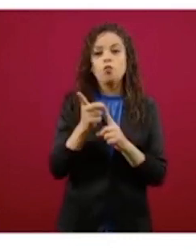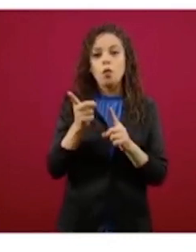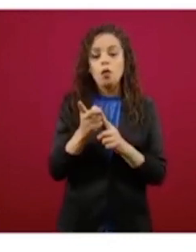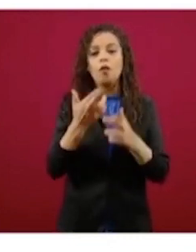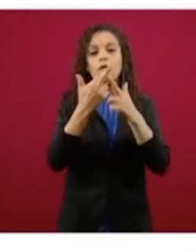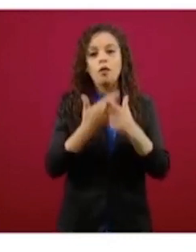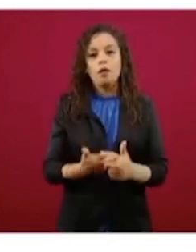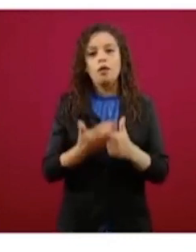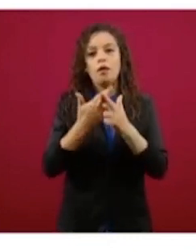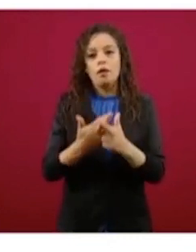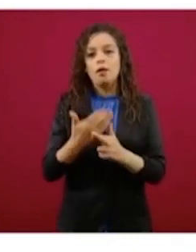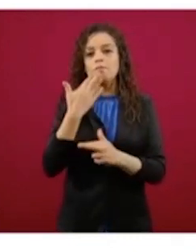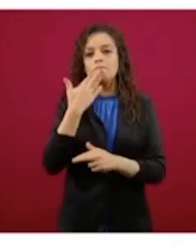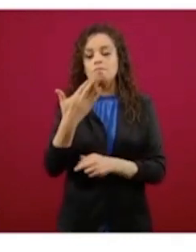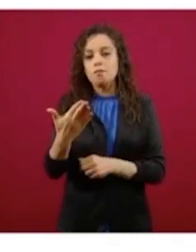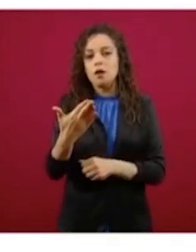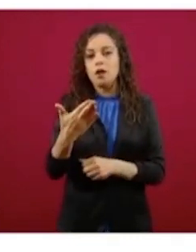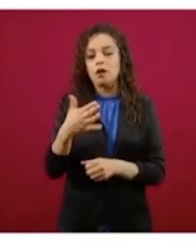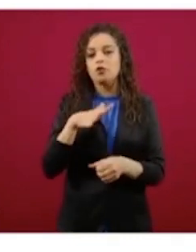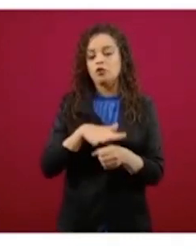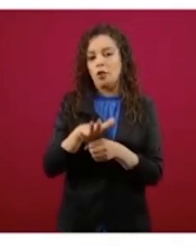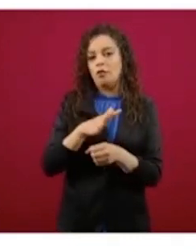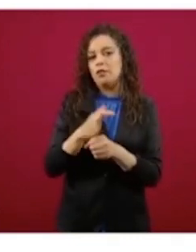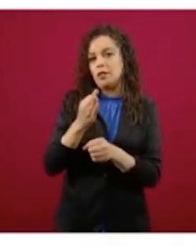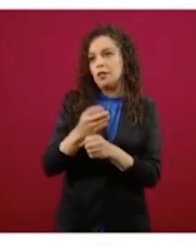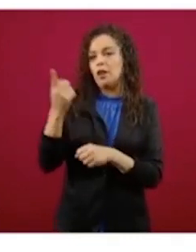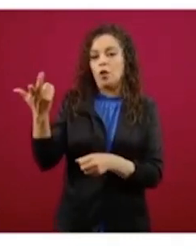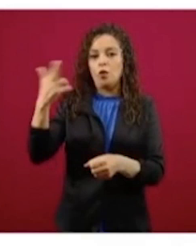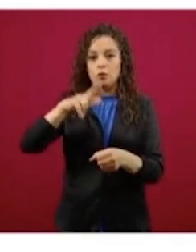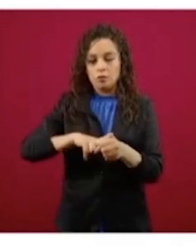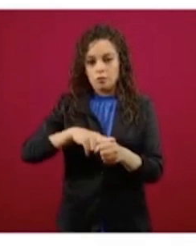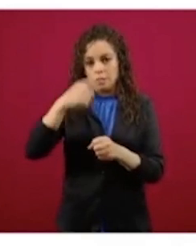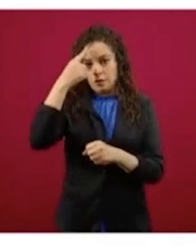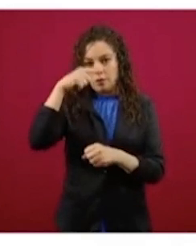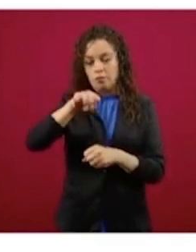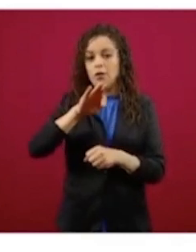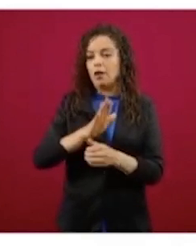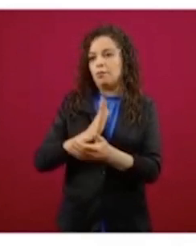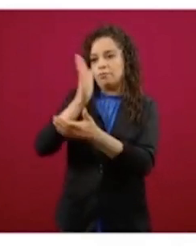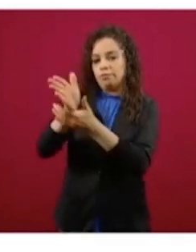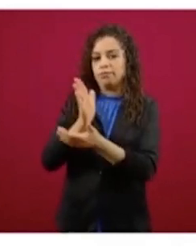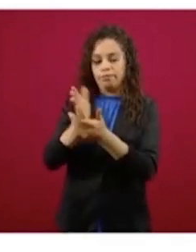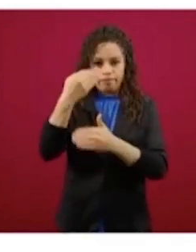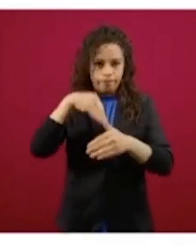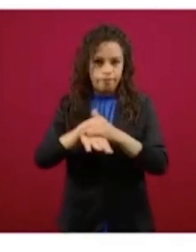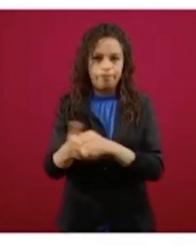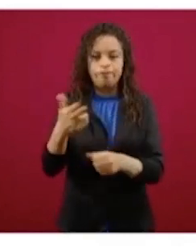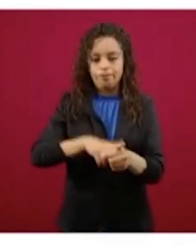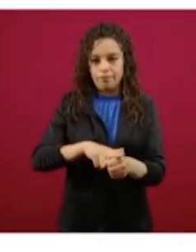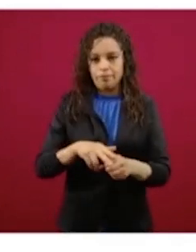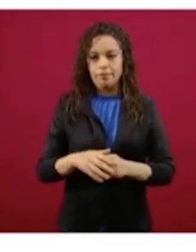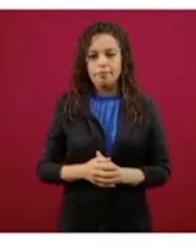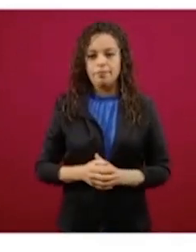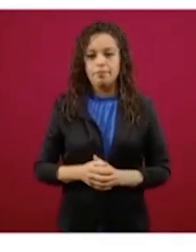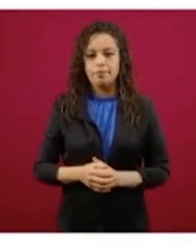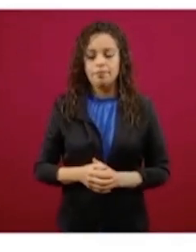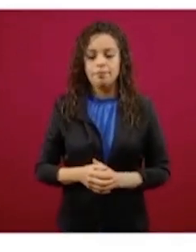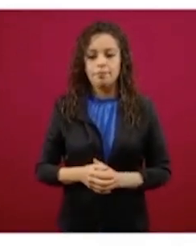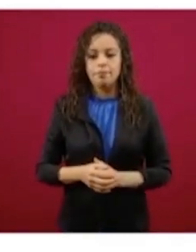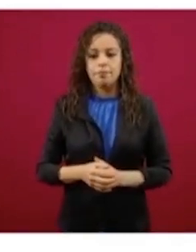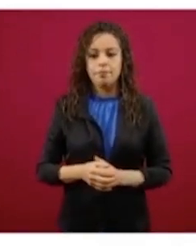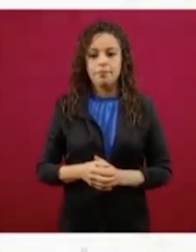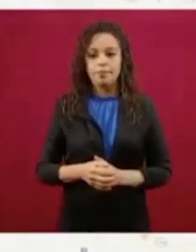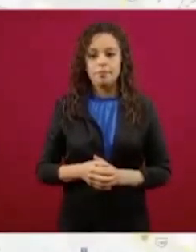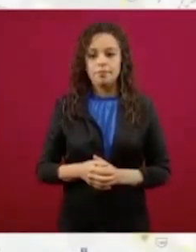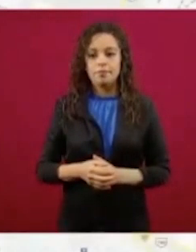para las personas que pueden acceder a los distintos hospitales. Como puede verse, esta es una presentación en